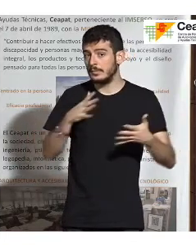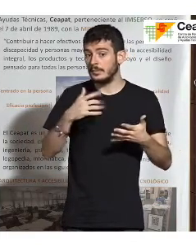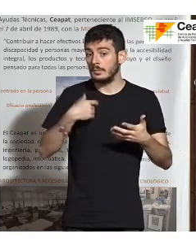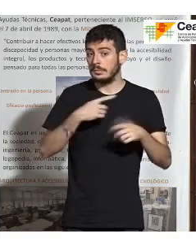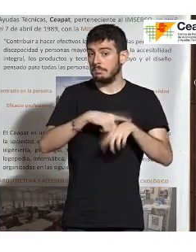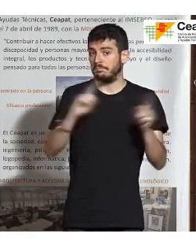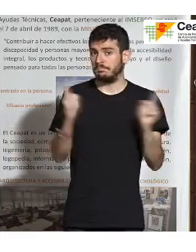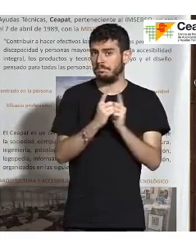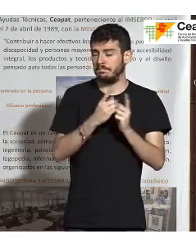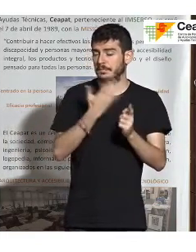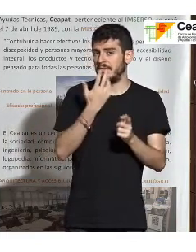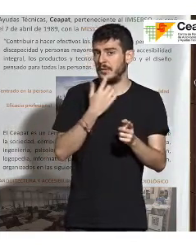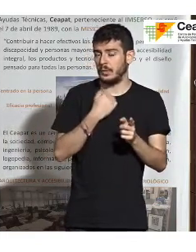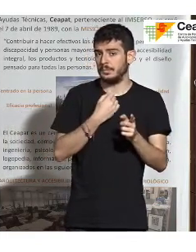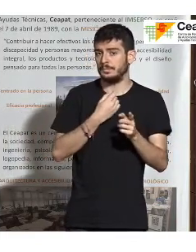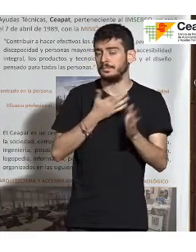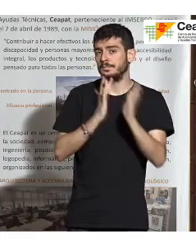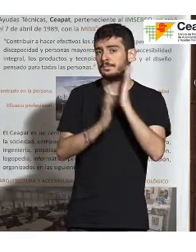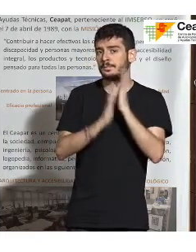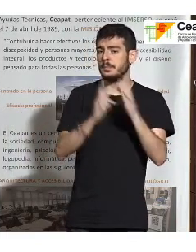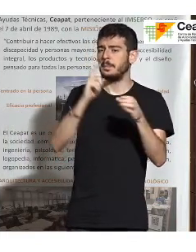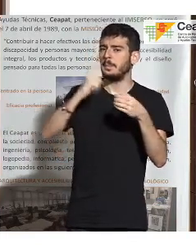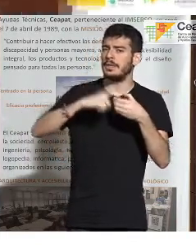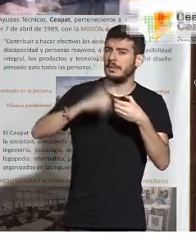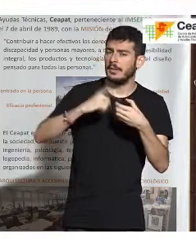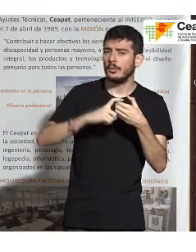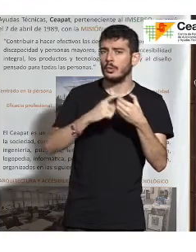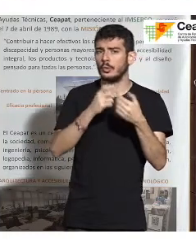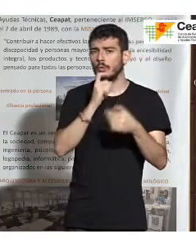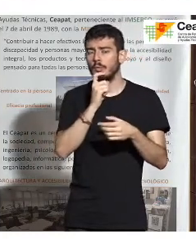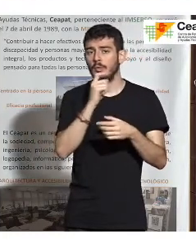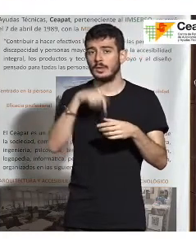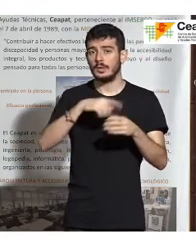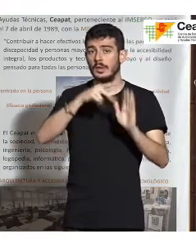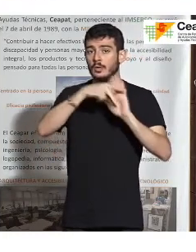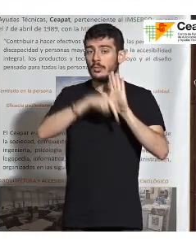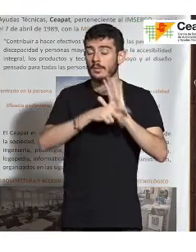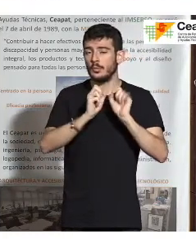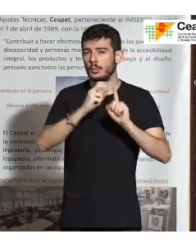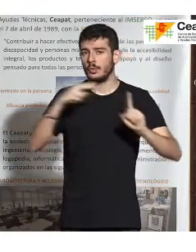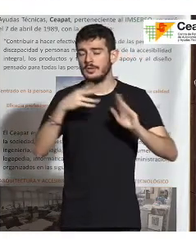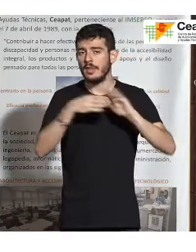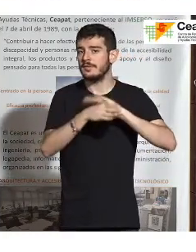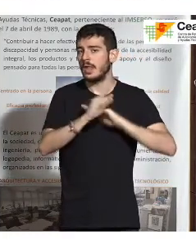Prefería describir cómo ha sido la participación en la norma desde el punto de vista de la accesibilidad.